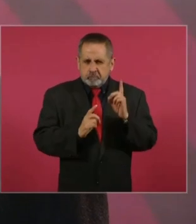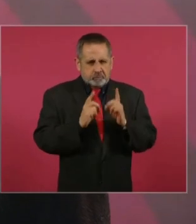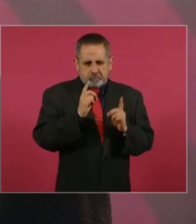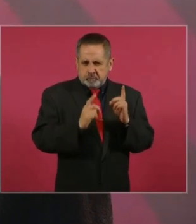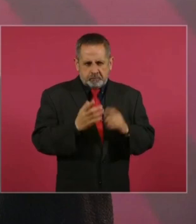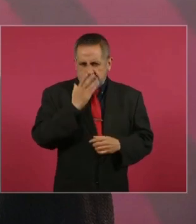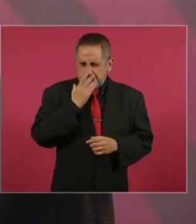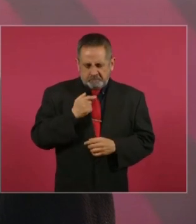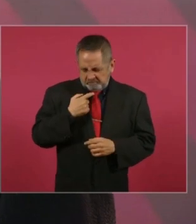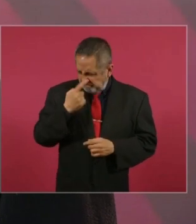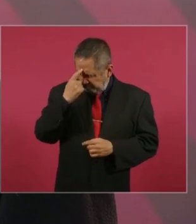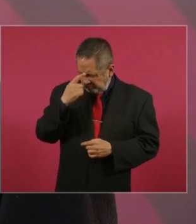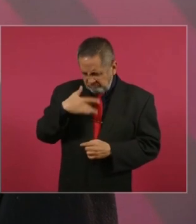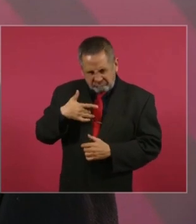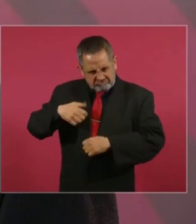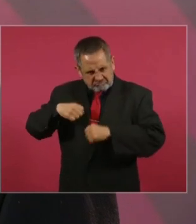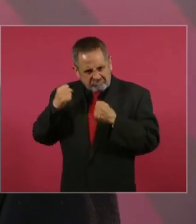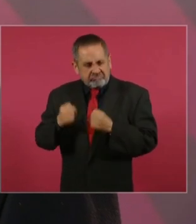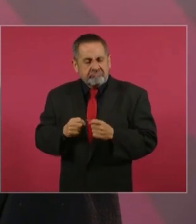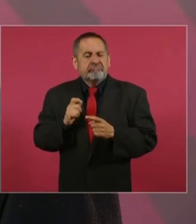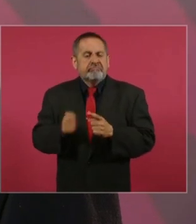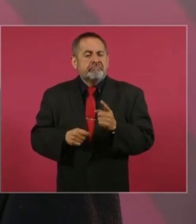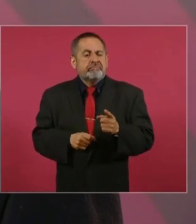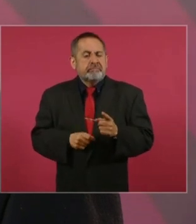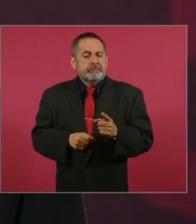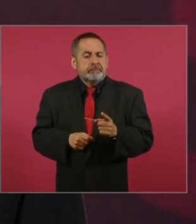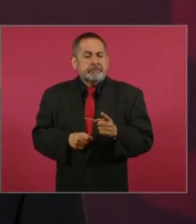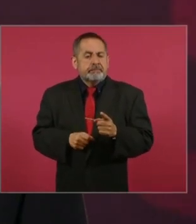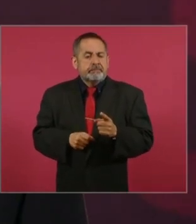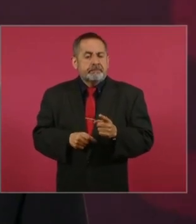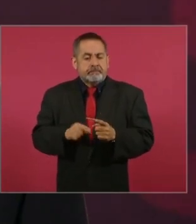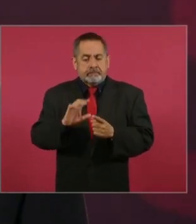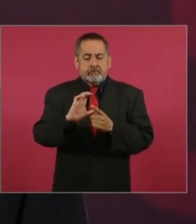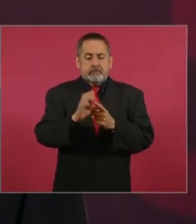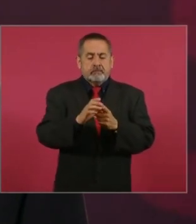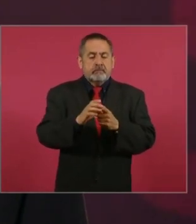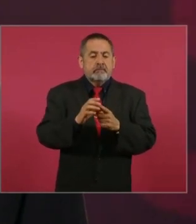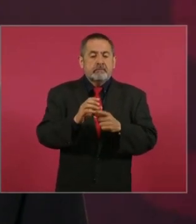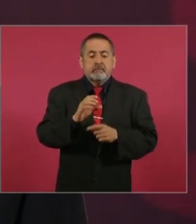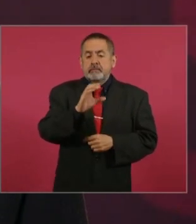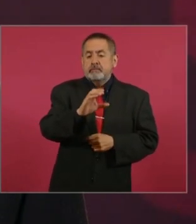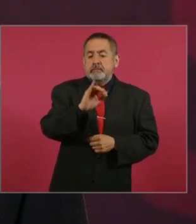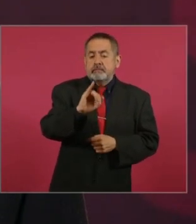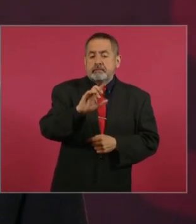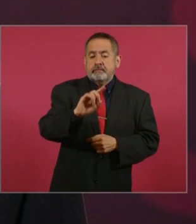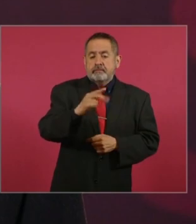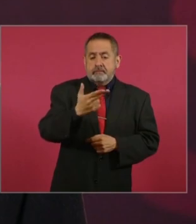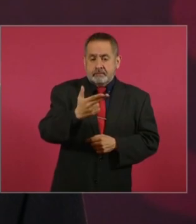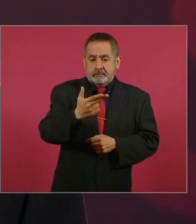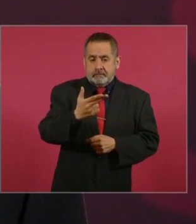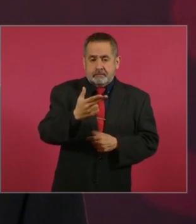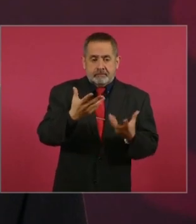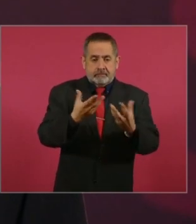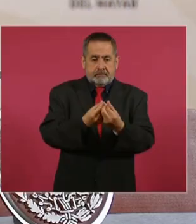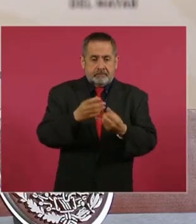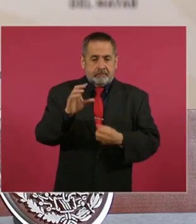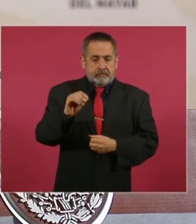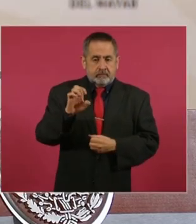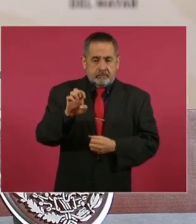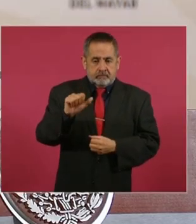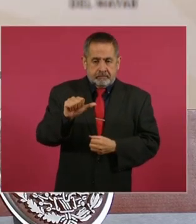la Comisión Interamericana de Derechos Humanos de la OEA